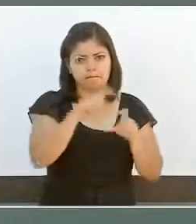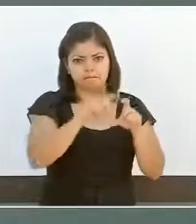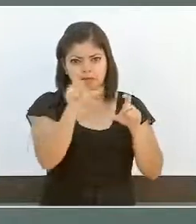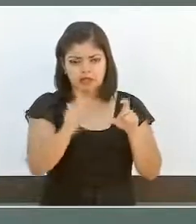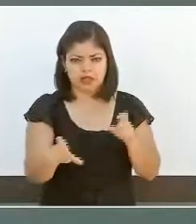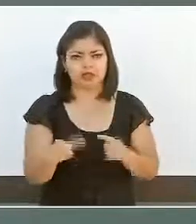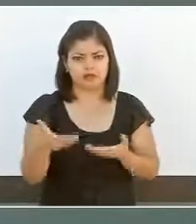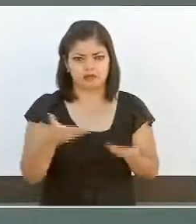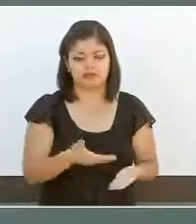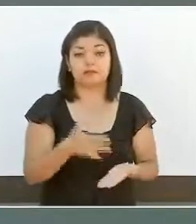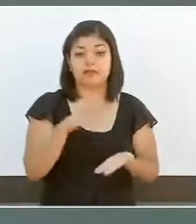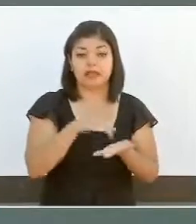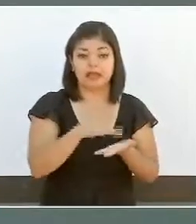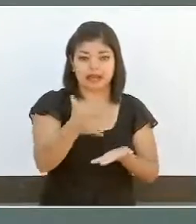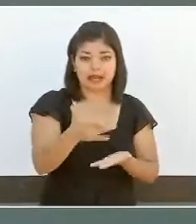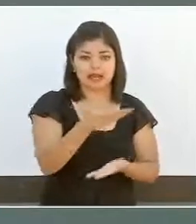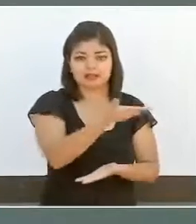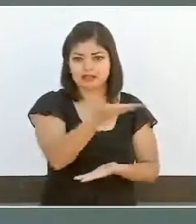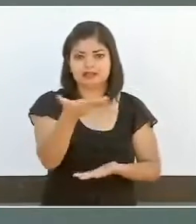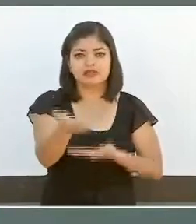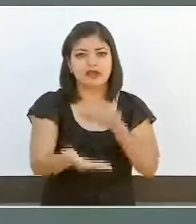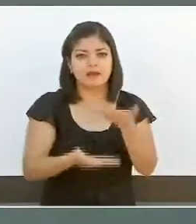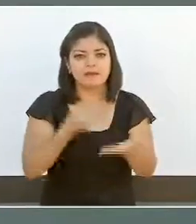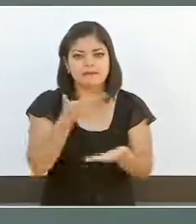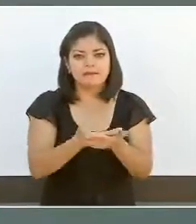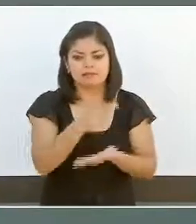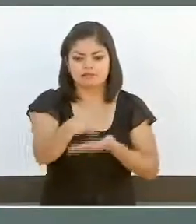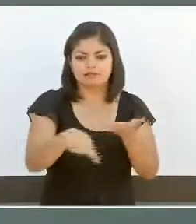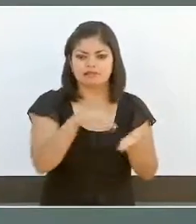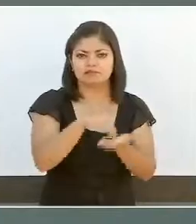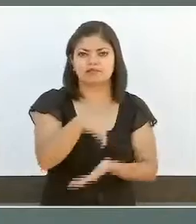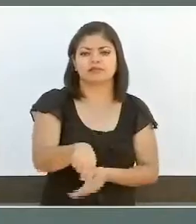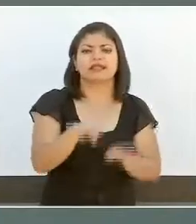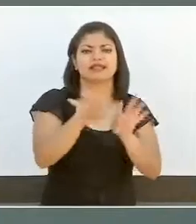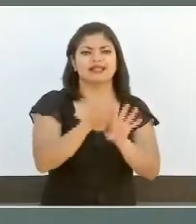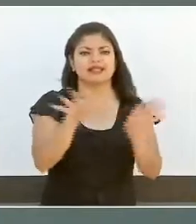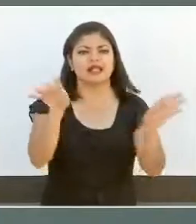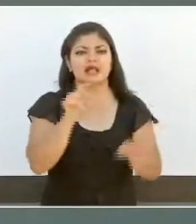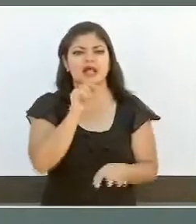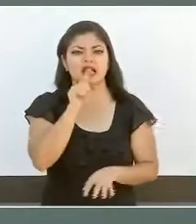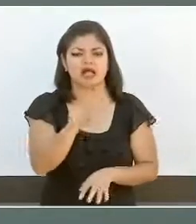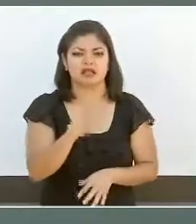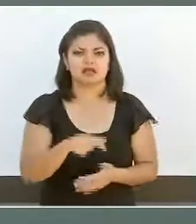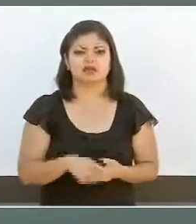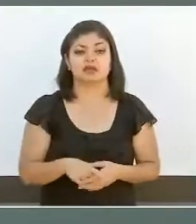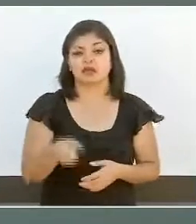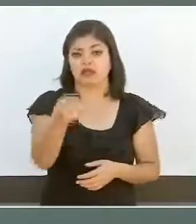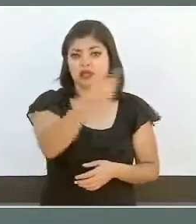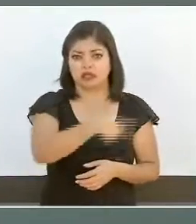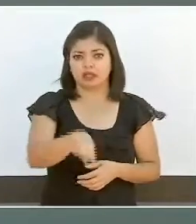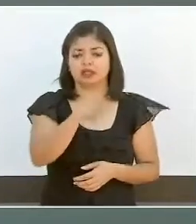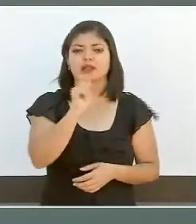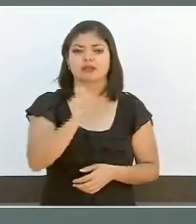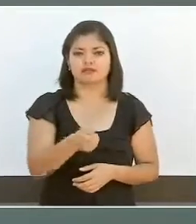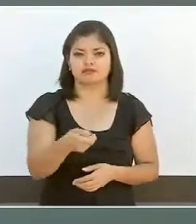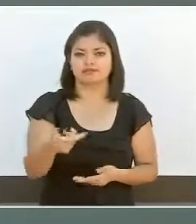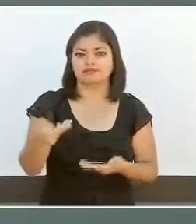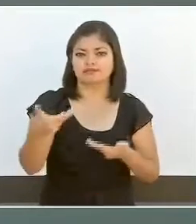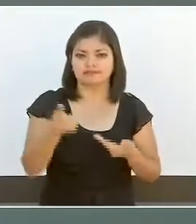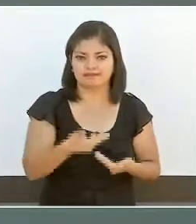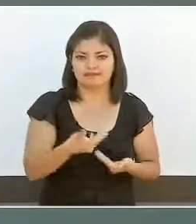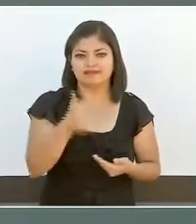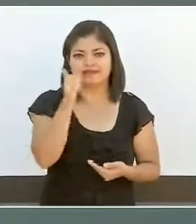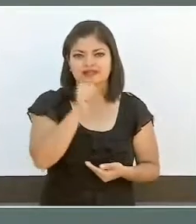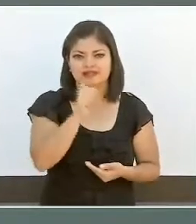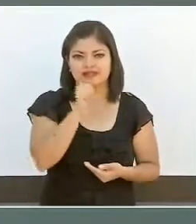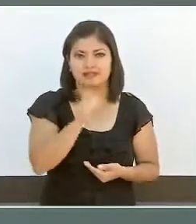Muchas gracias a los amables habitantes de Tequila, Calisco, quienes nos reciben, quienes reciben al